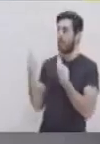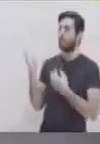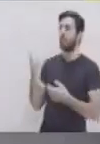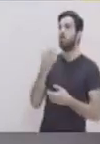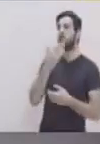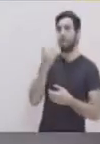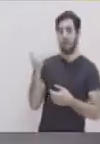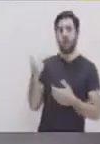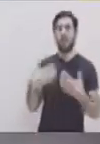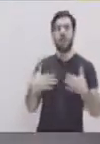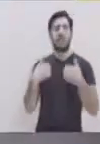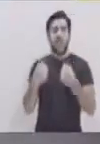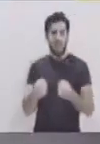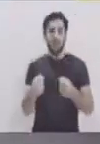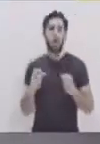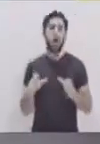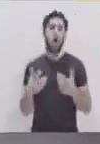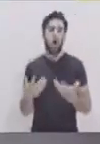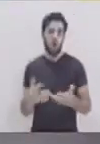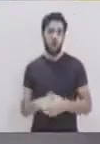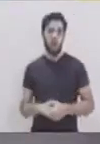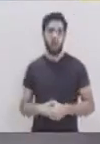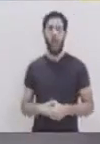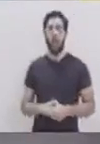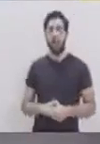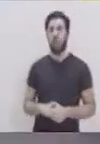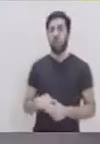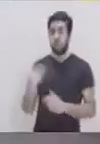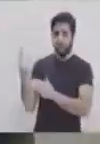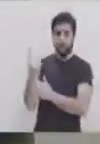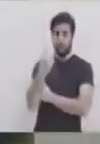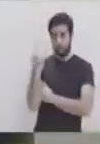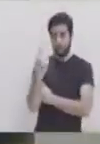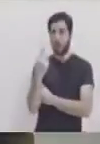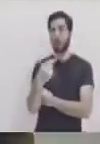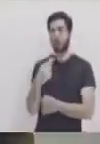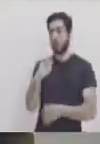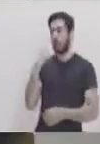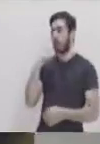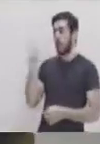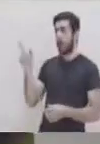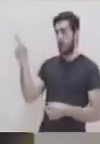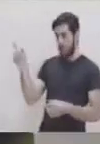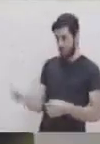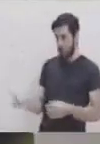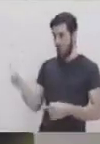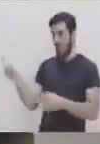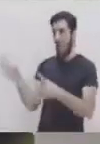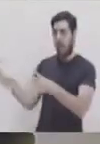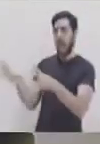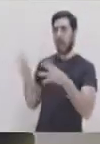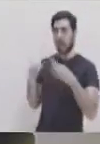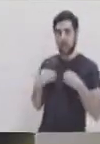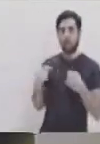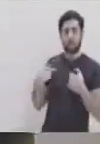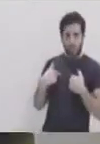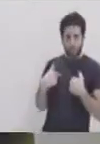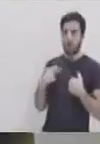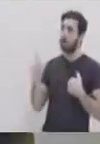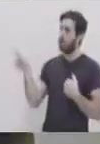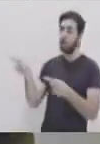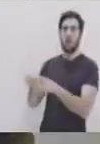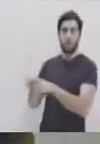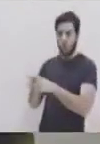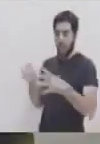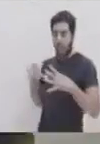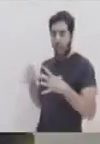pura y poder tener una relación sana como amigos? Pues, lo principal es que la persona te acepte como